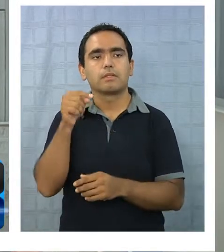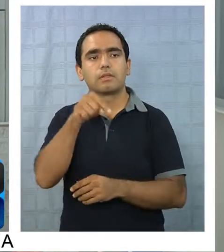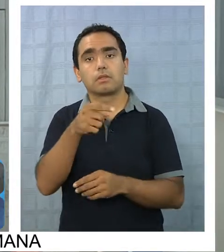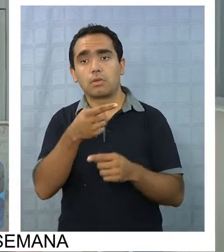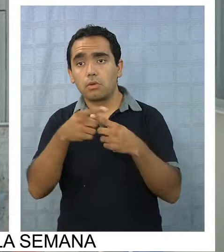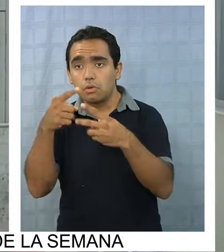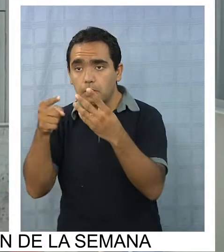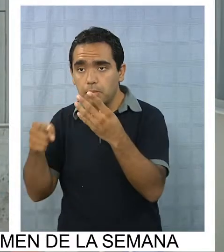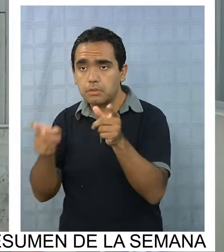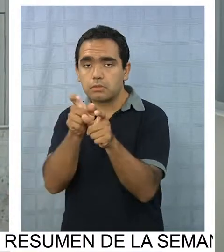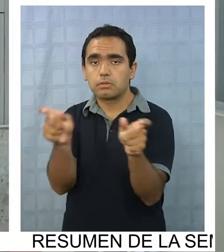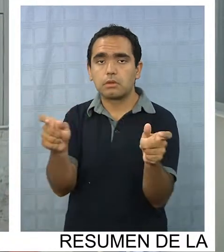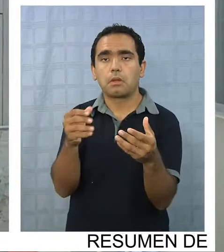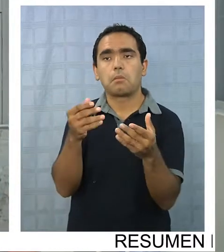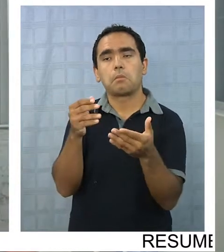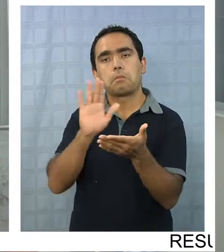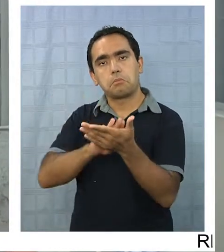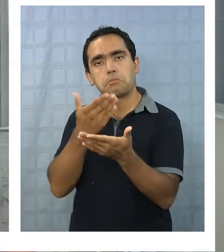solucionar lo más grave